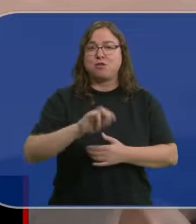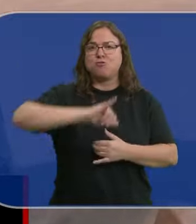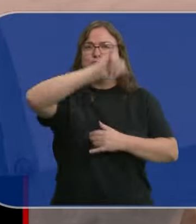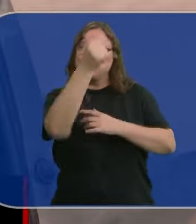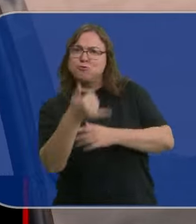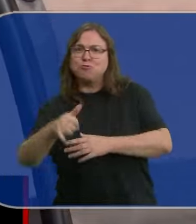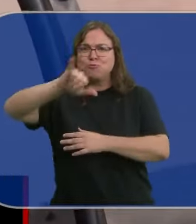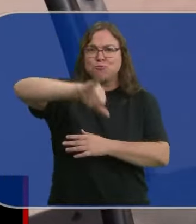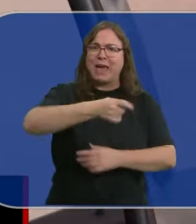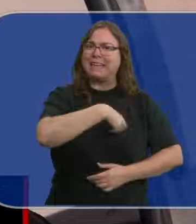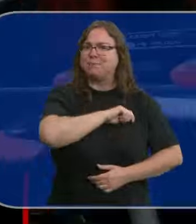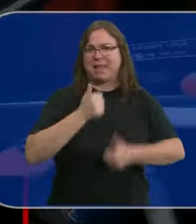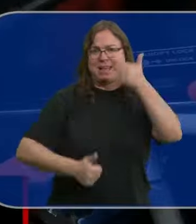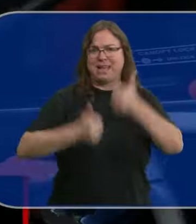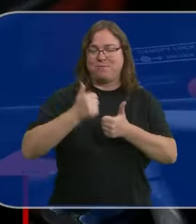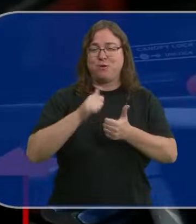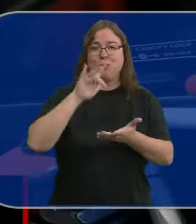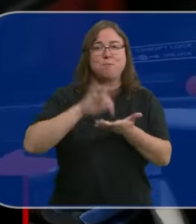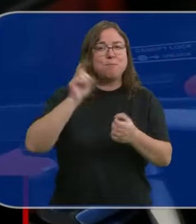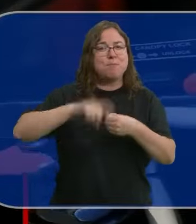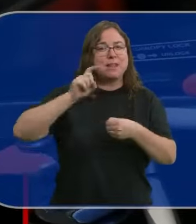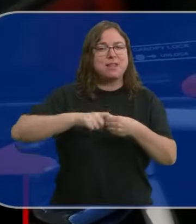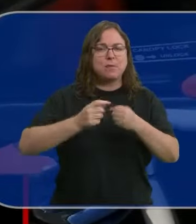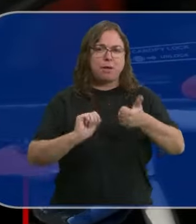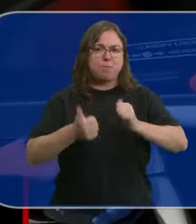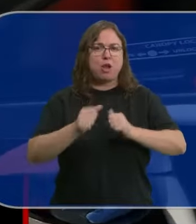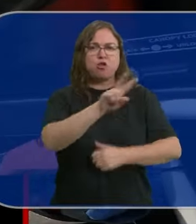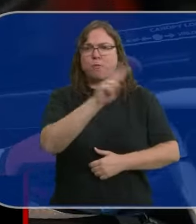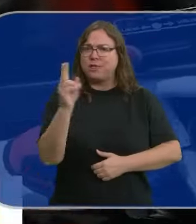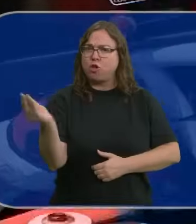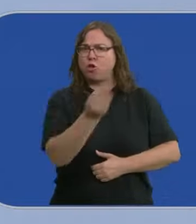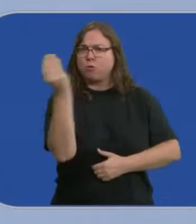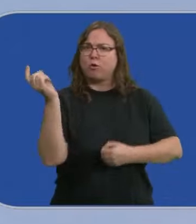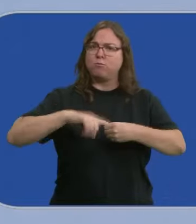acrobáticos, donde se quitaron los 22 mejores pilotos de esta disciplina.